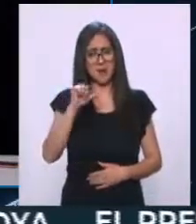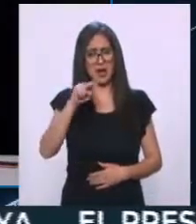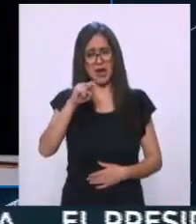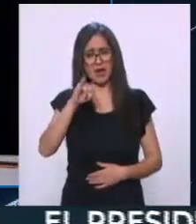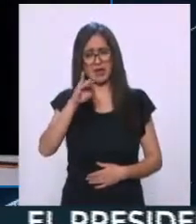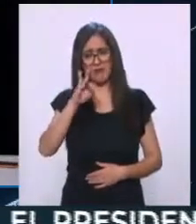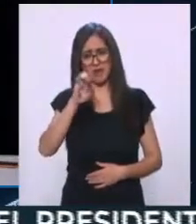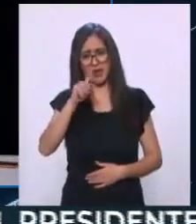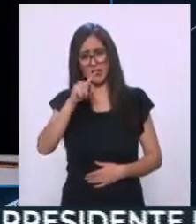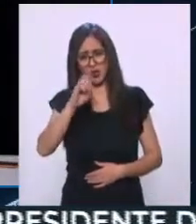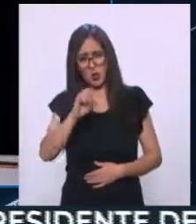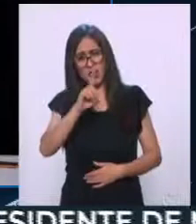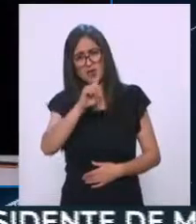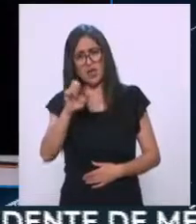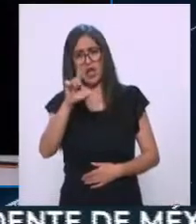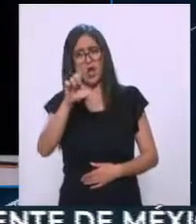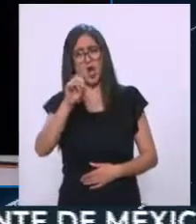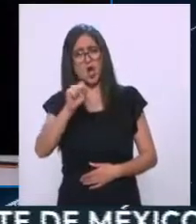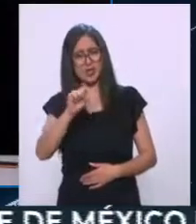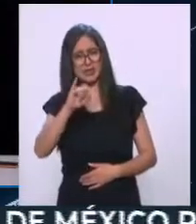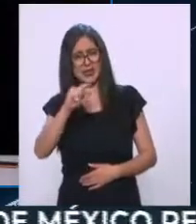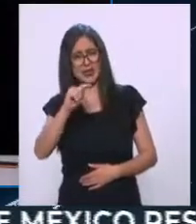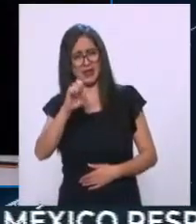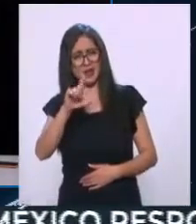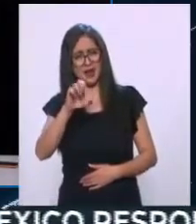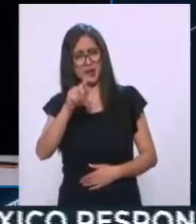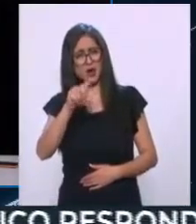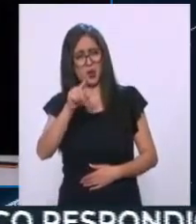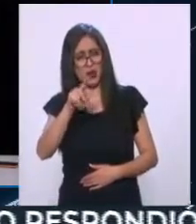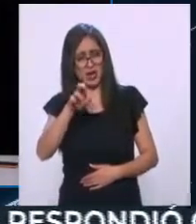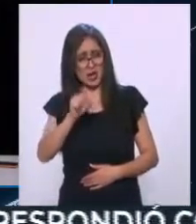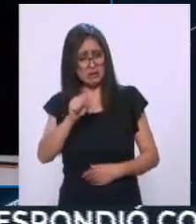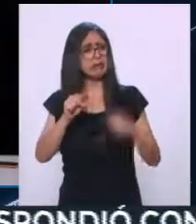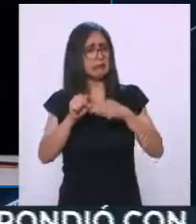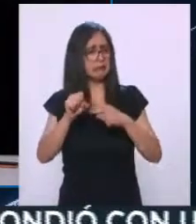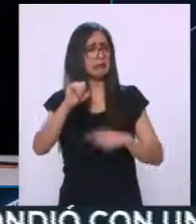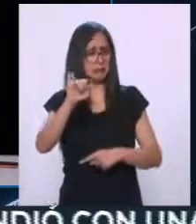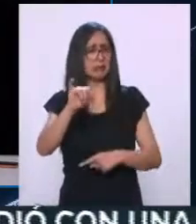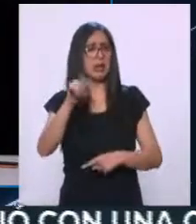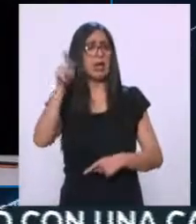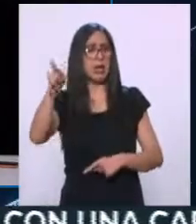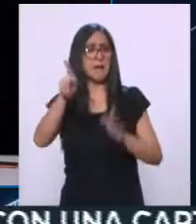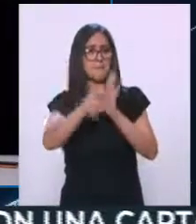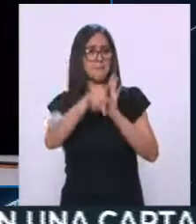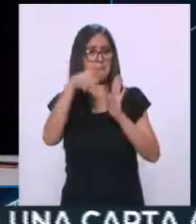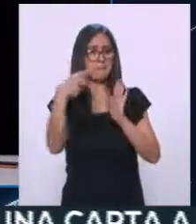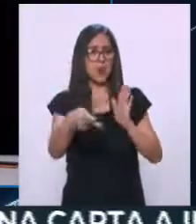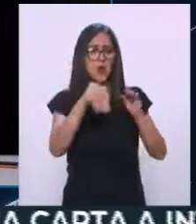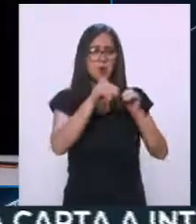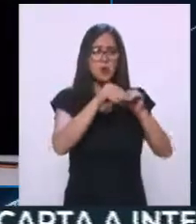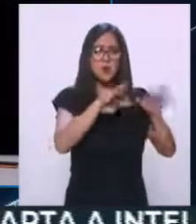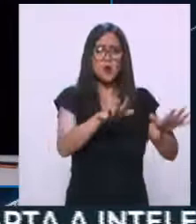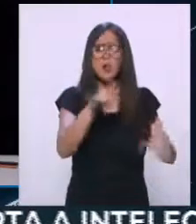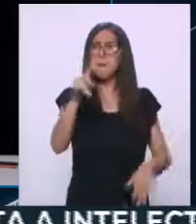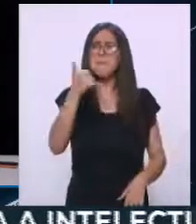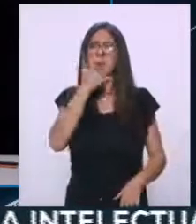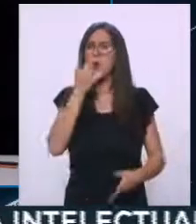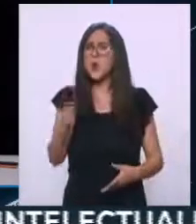ella. Sí, exactamente, ese desplegado que publican en un periódico. La botearon. ¿Cuántas cuentas? Está siendo